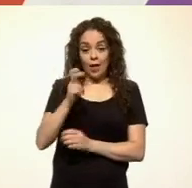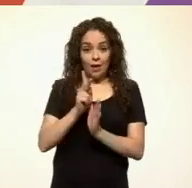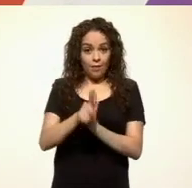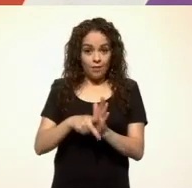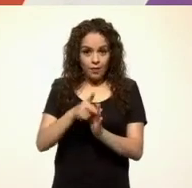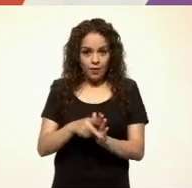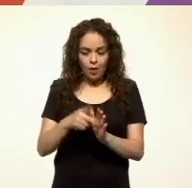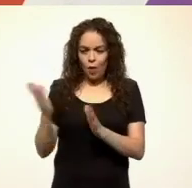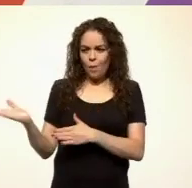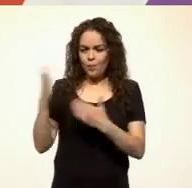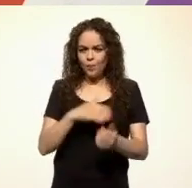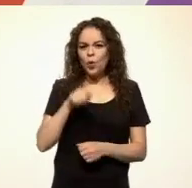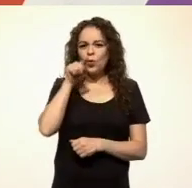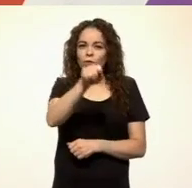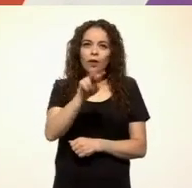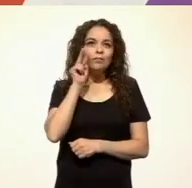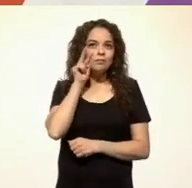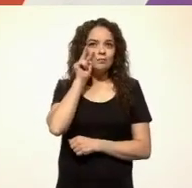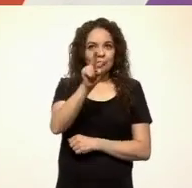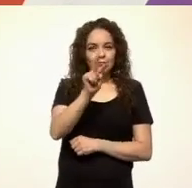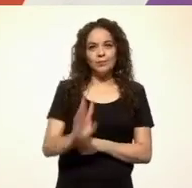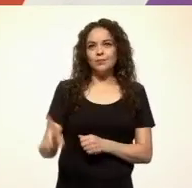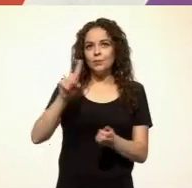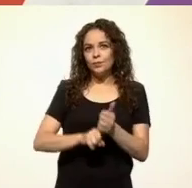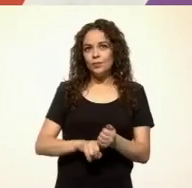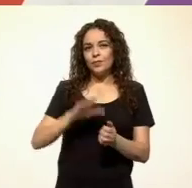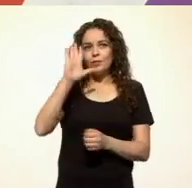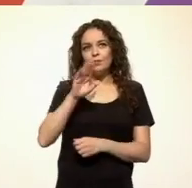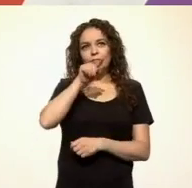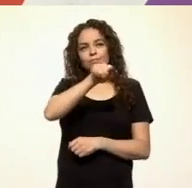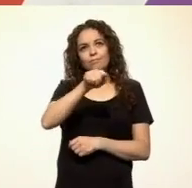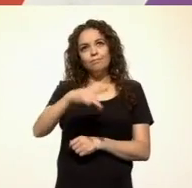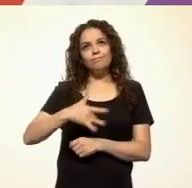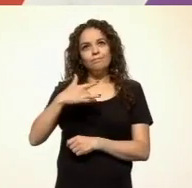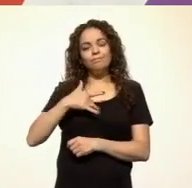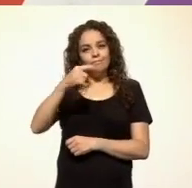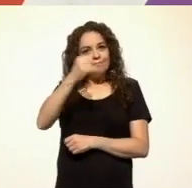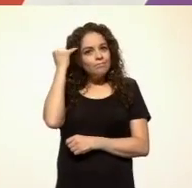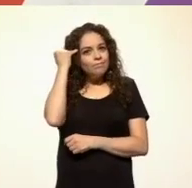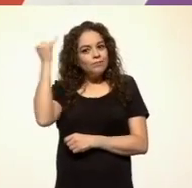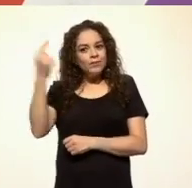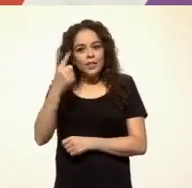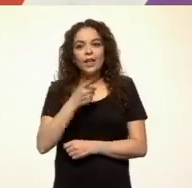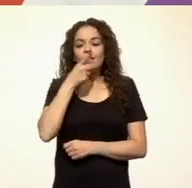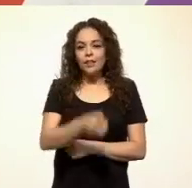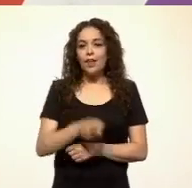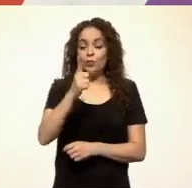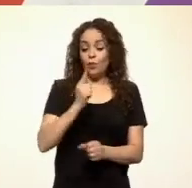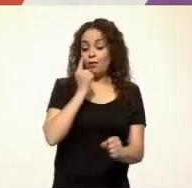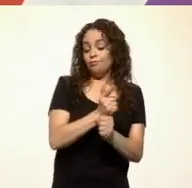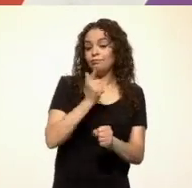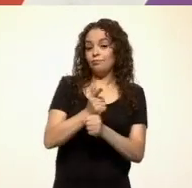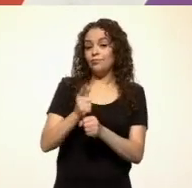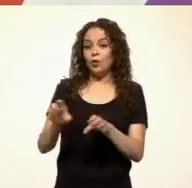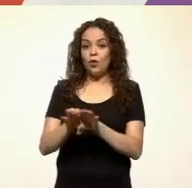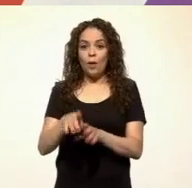visualices en cada uno de los poemas. Imagina lo que dicen. Identifica los aspectos que resalta la